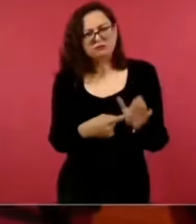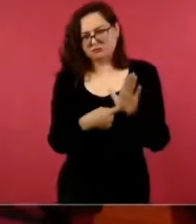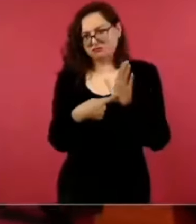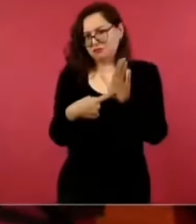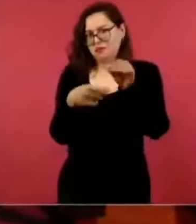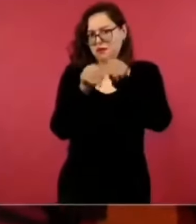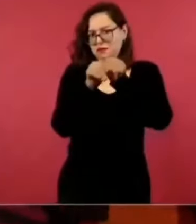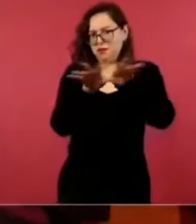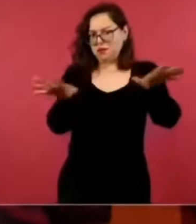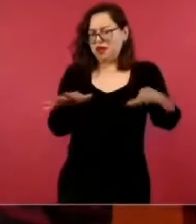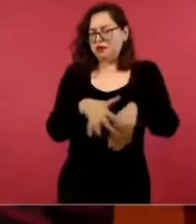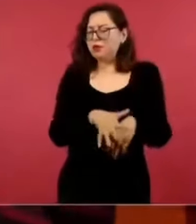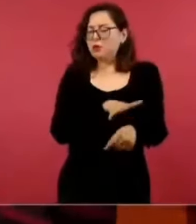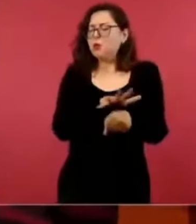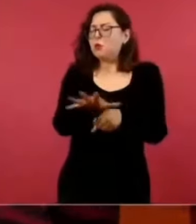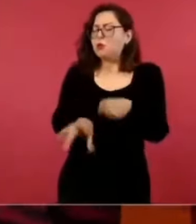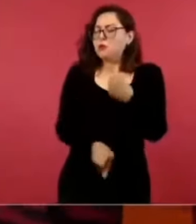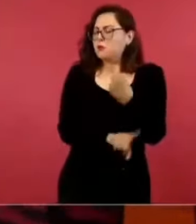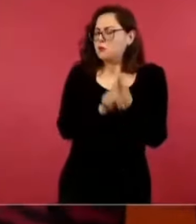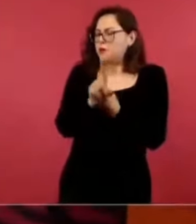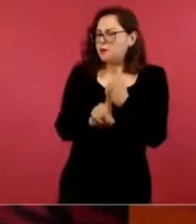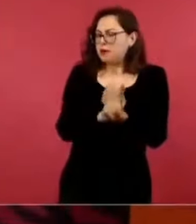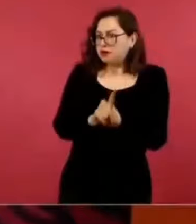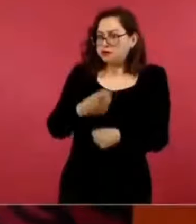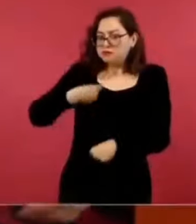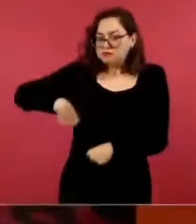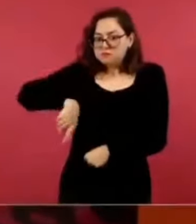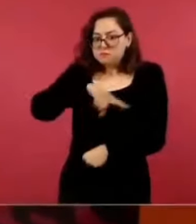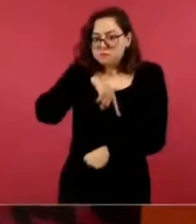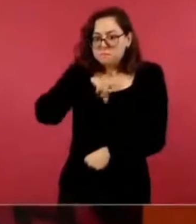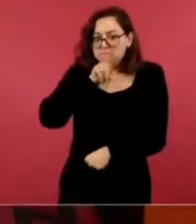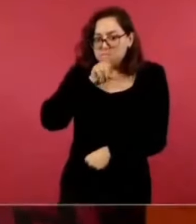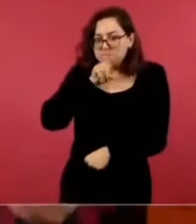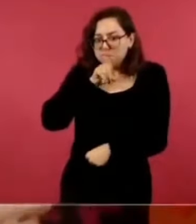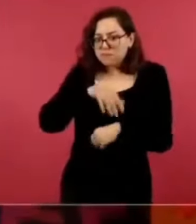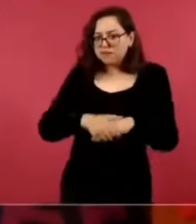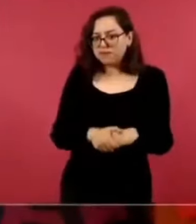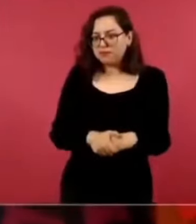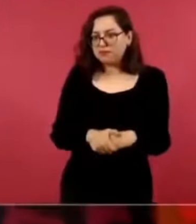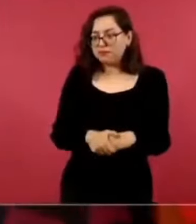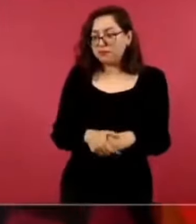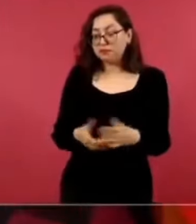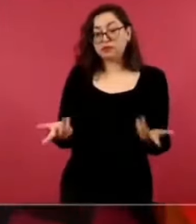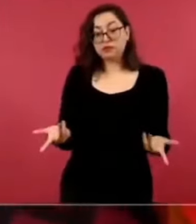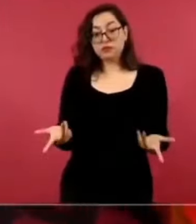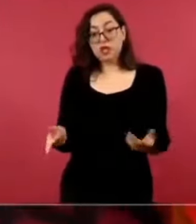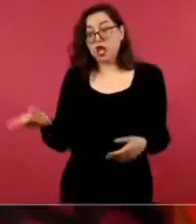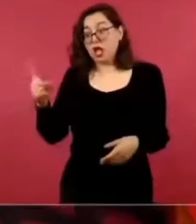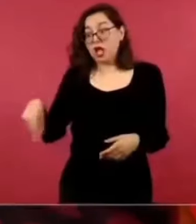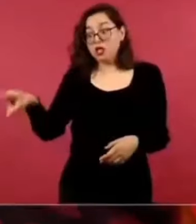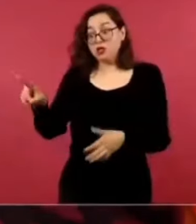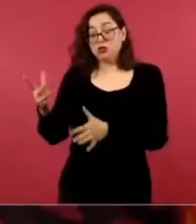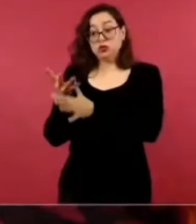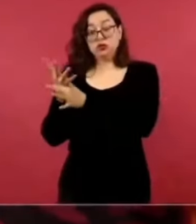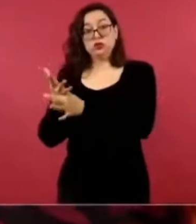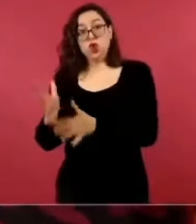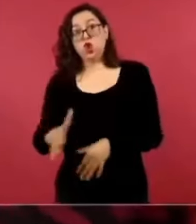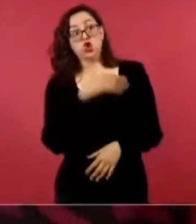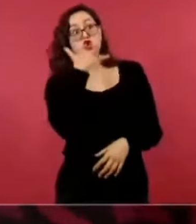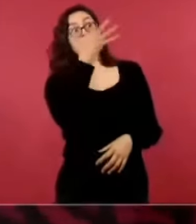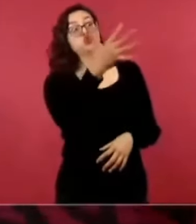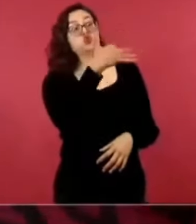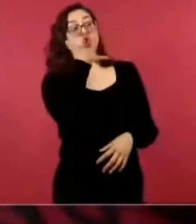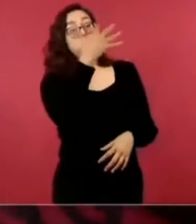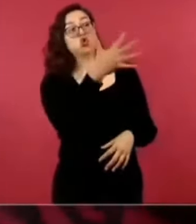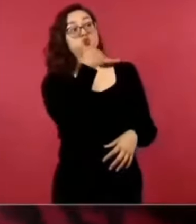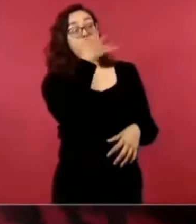Que ellos constantemente están denunciando supuestos casos de corrupción en contra